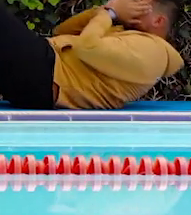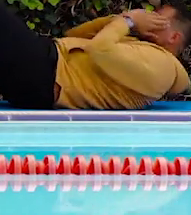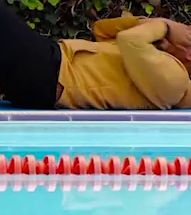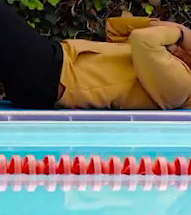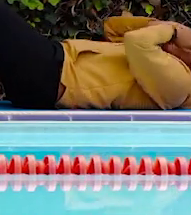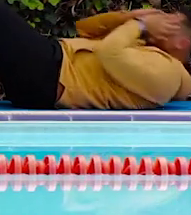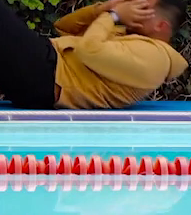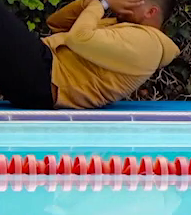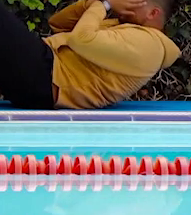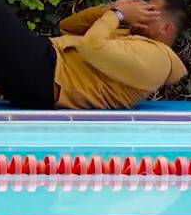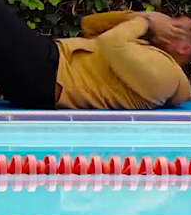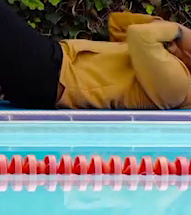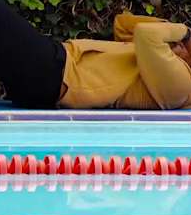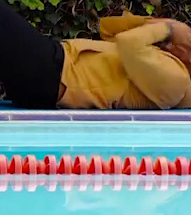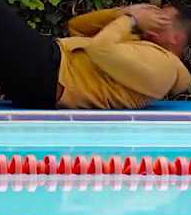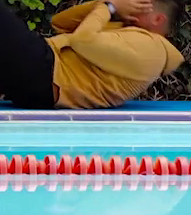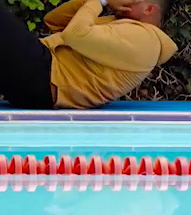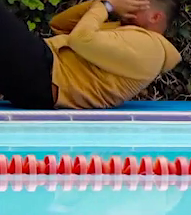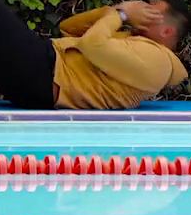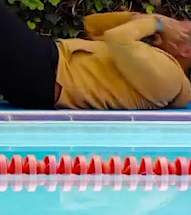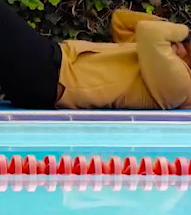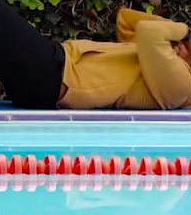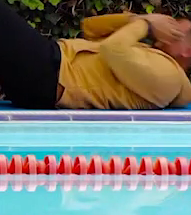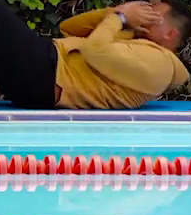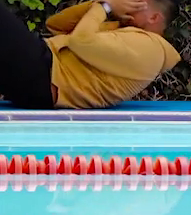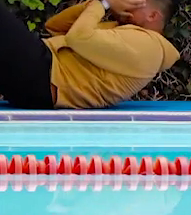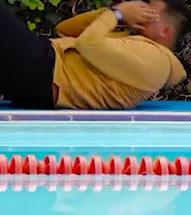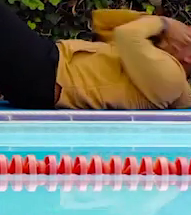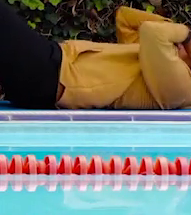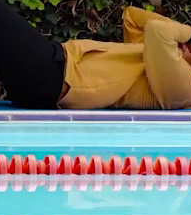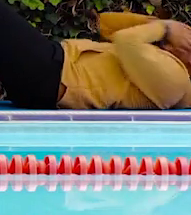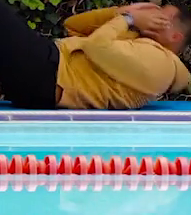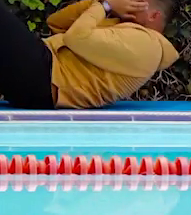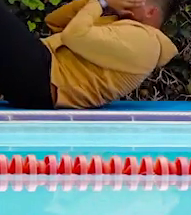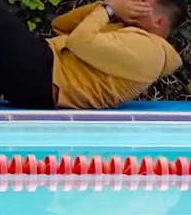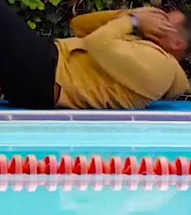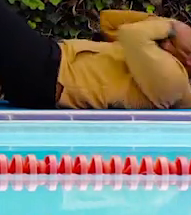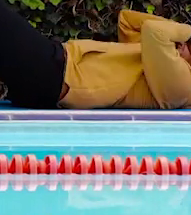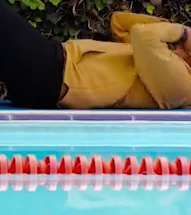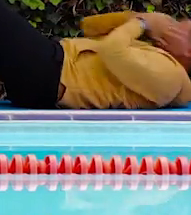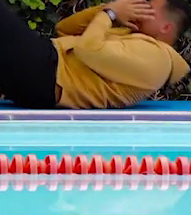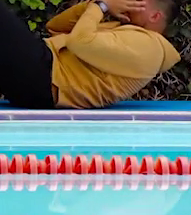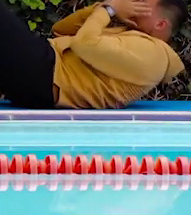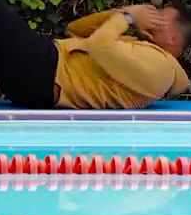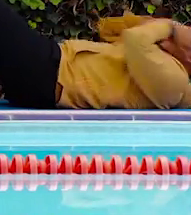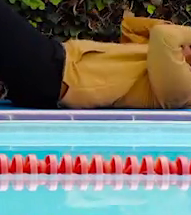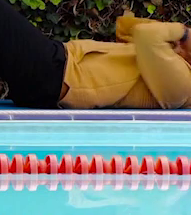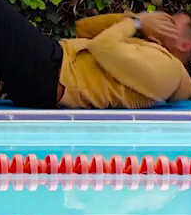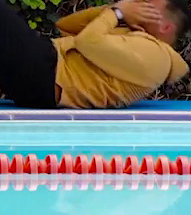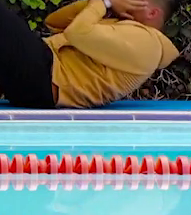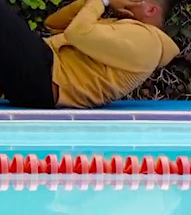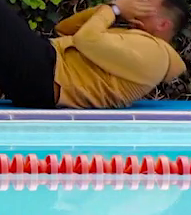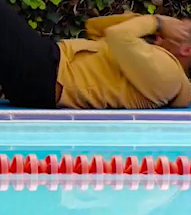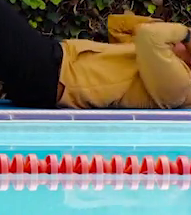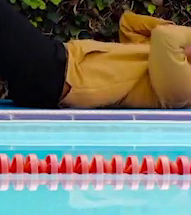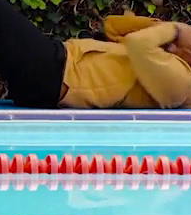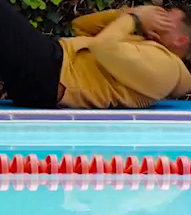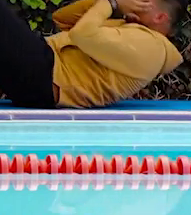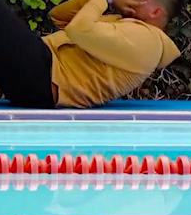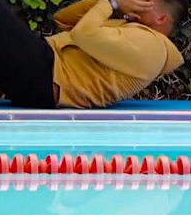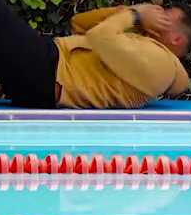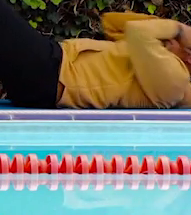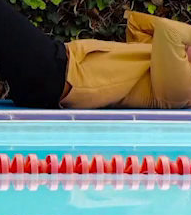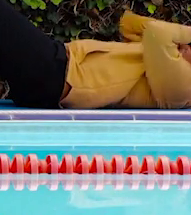Perfecto. Muy bien. La marcamos todo el tiempo. Y no levantamos mucho. Inhalo y exhalo constantemente.